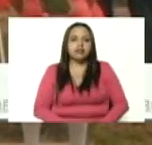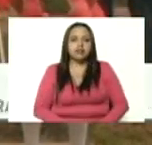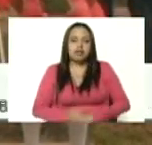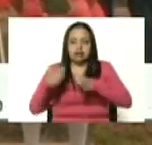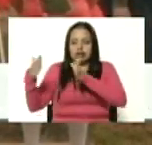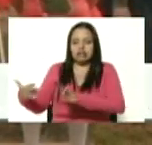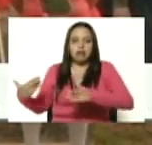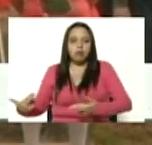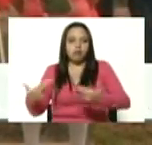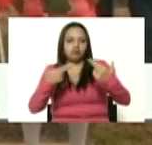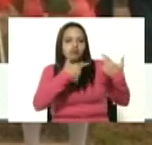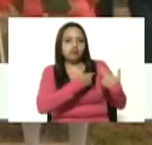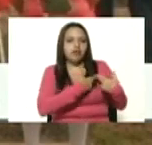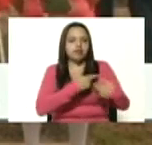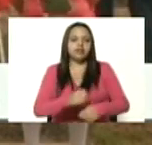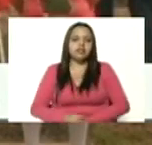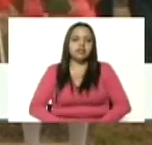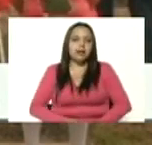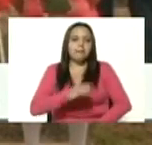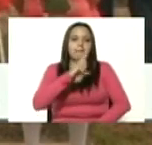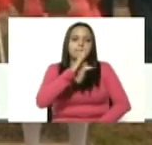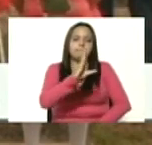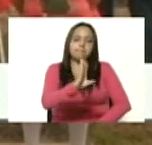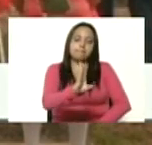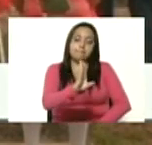comandante de la Peri independencia